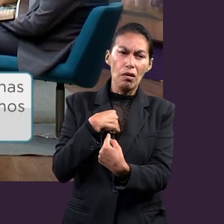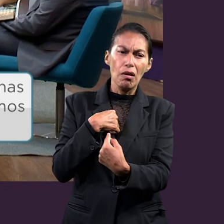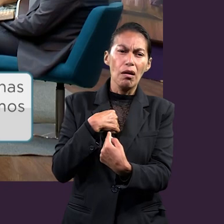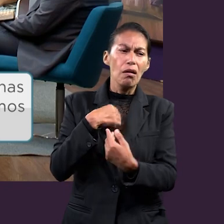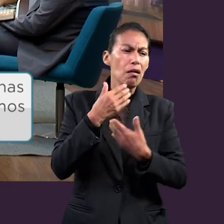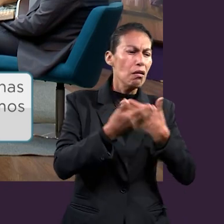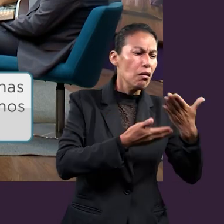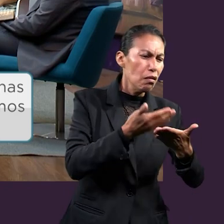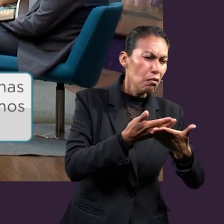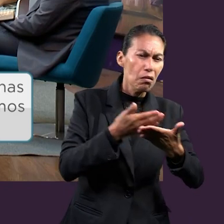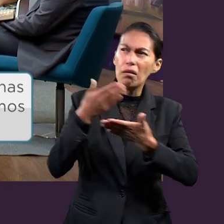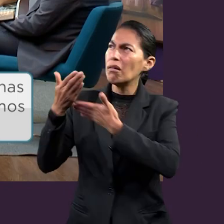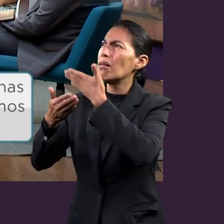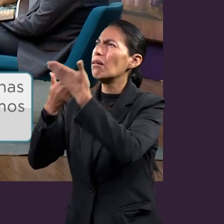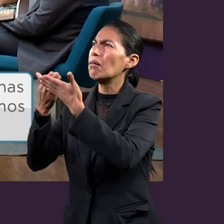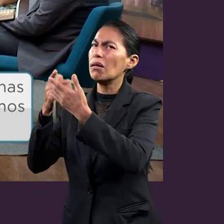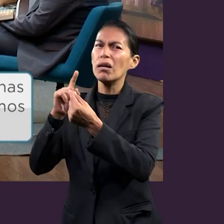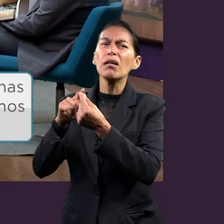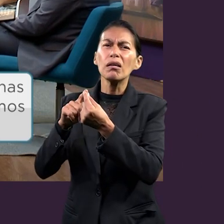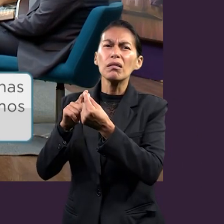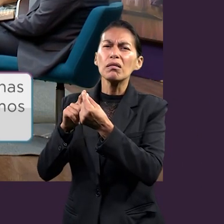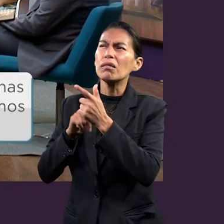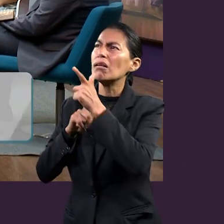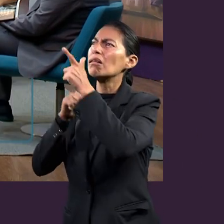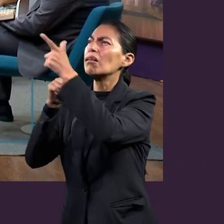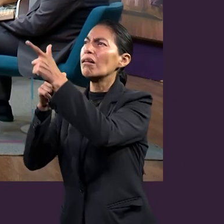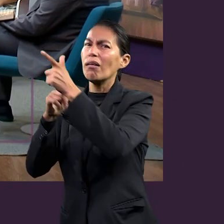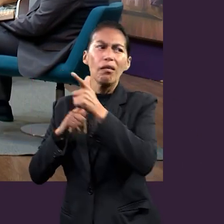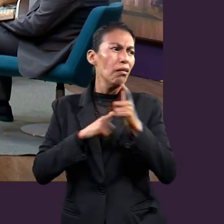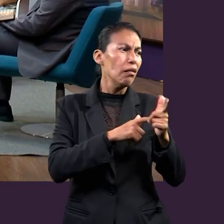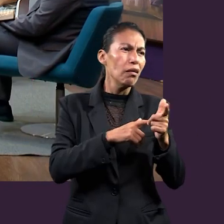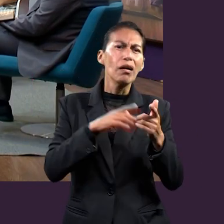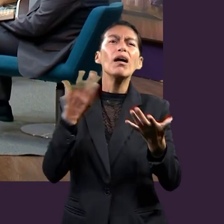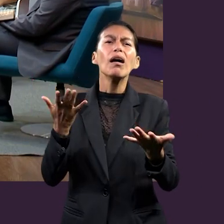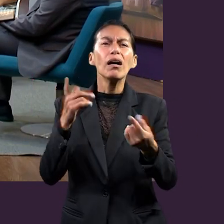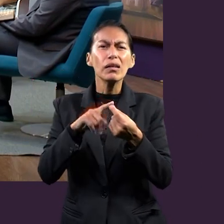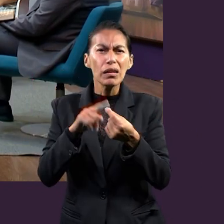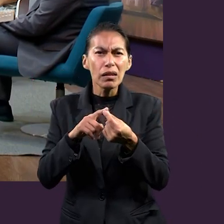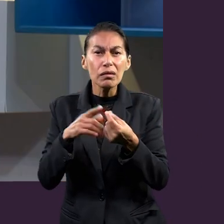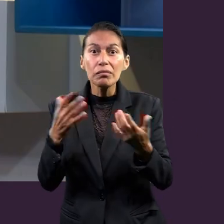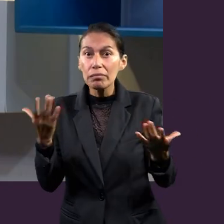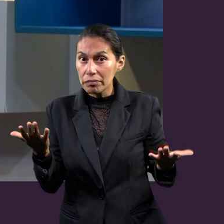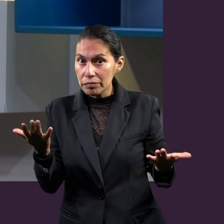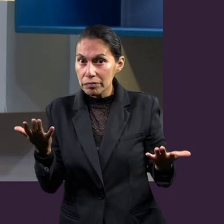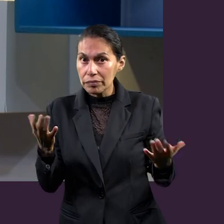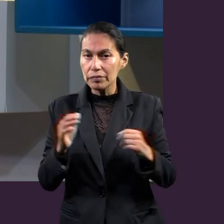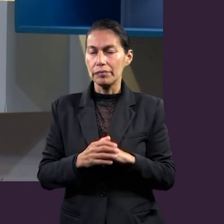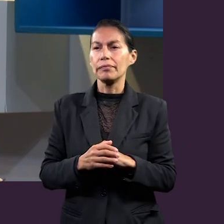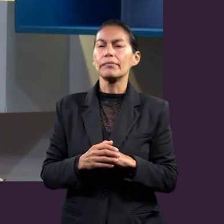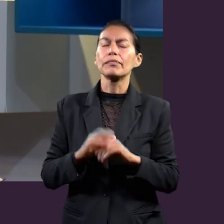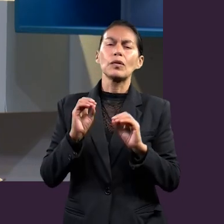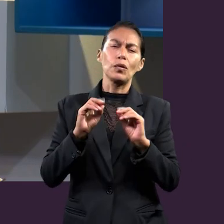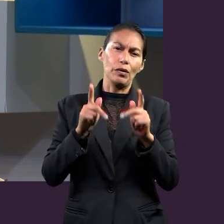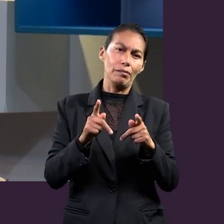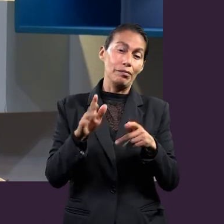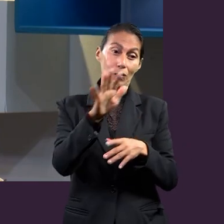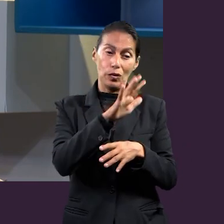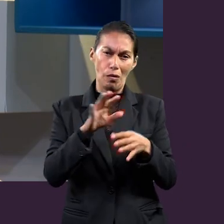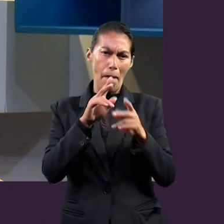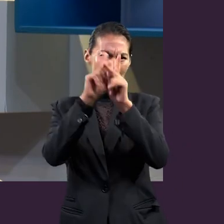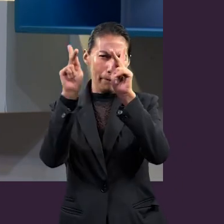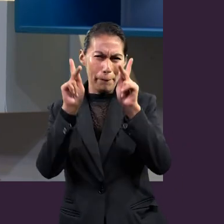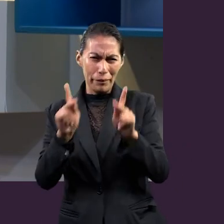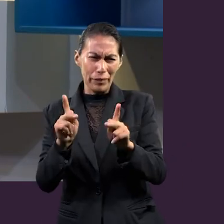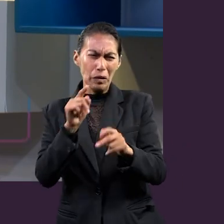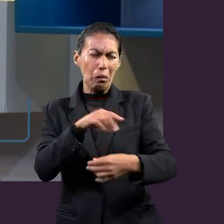saber por a quién sirvo y a quién sigo. Eso es lo que nosotros debemos saber. Estamos terminando. Haciendo la paz. ¿Con qué